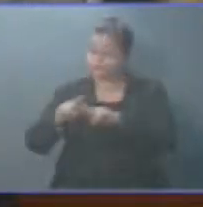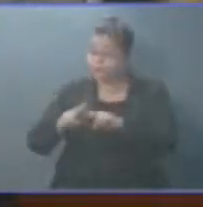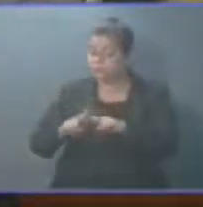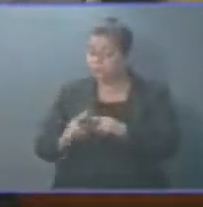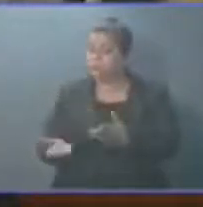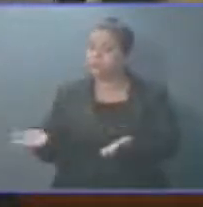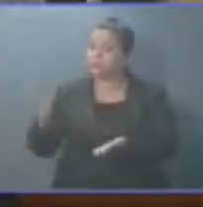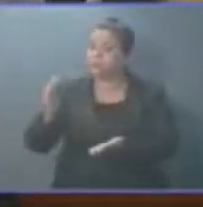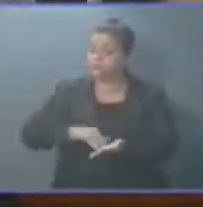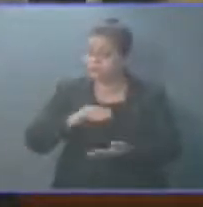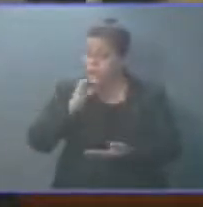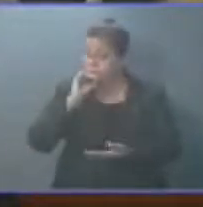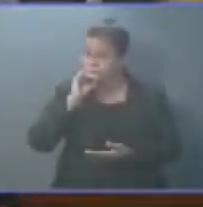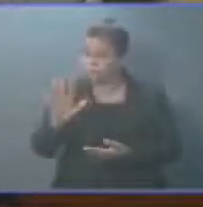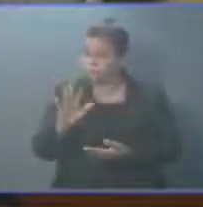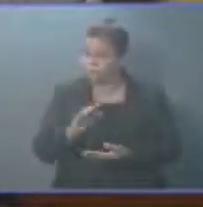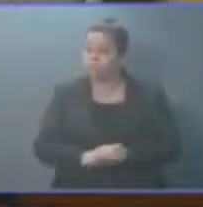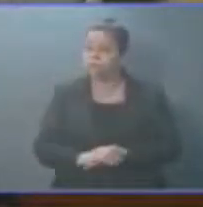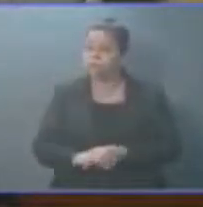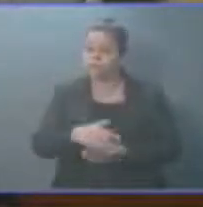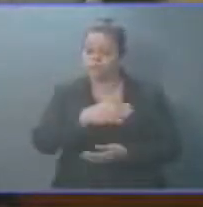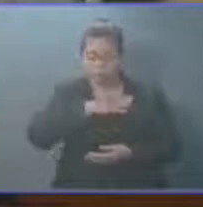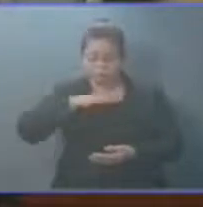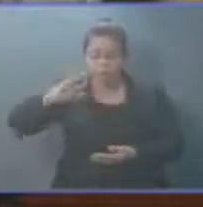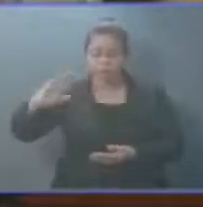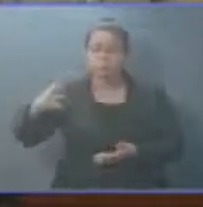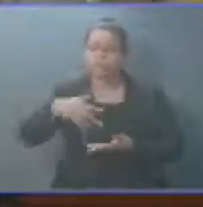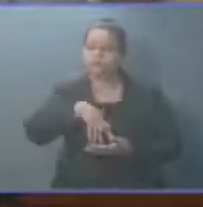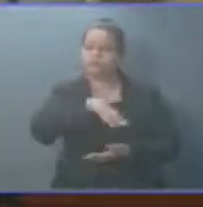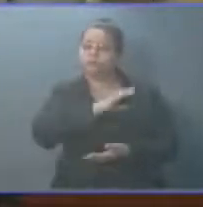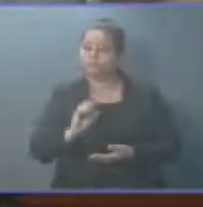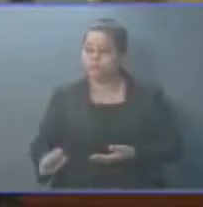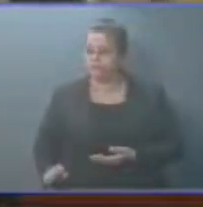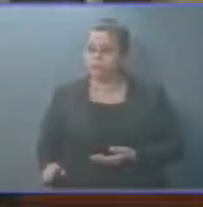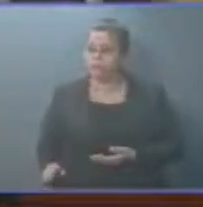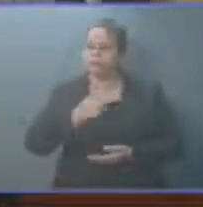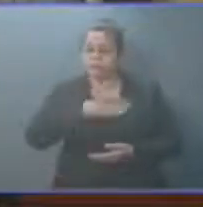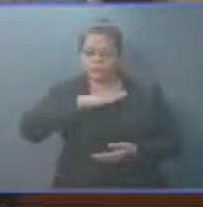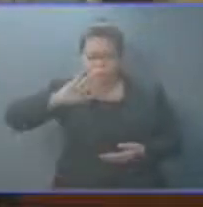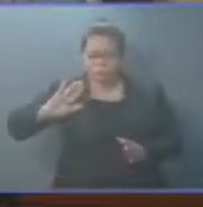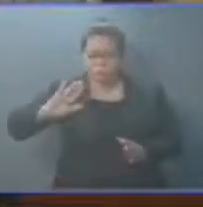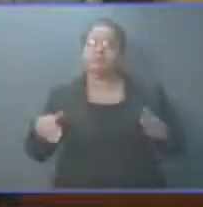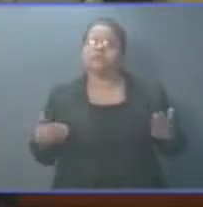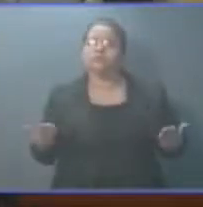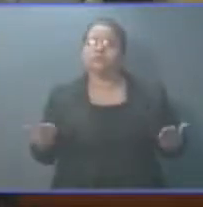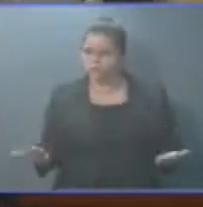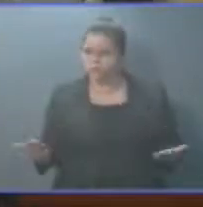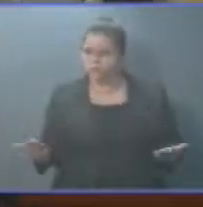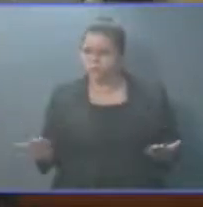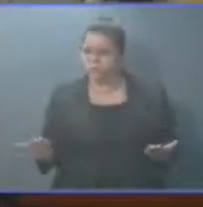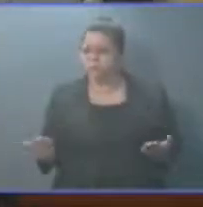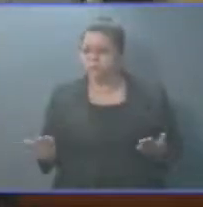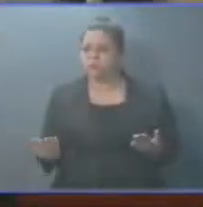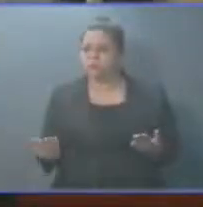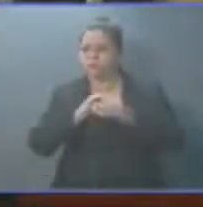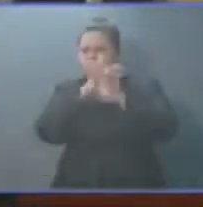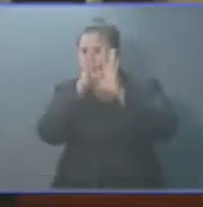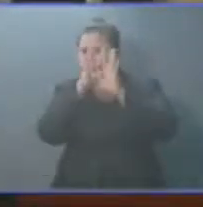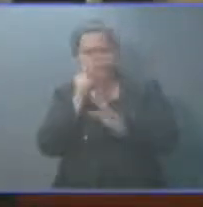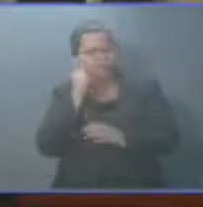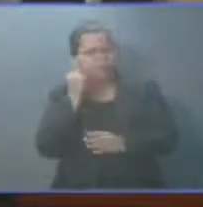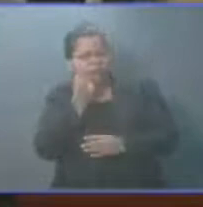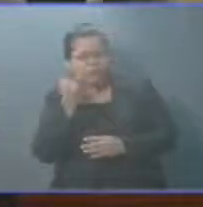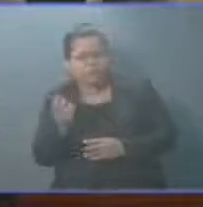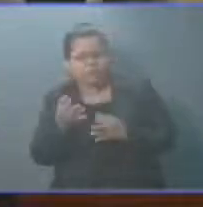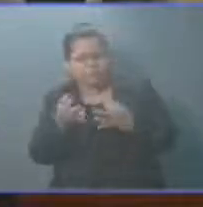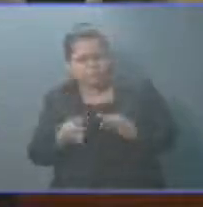nuevamente le cumple al pueblo salvadoreño y le cumple primero por supuesto buscando todos los mecanismos